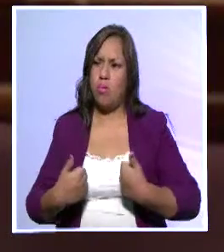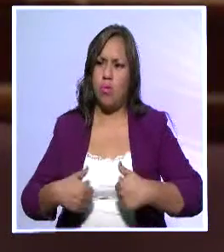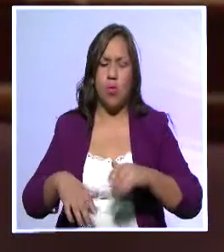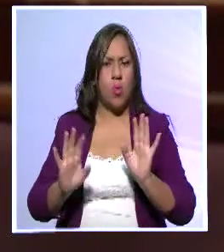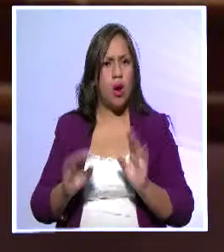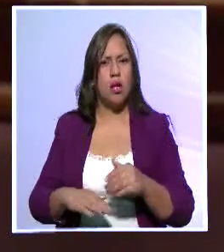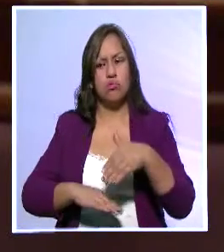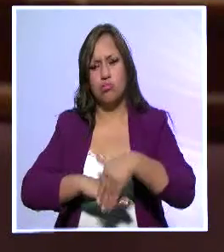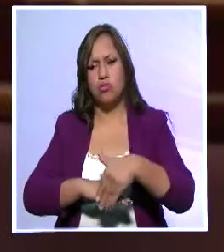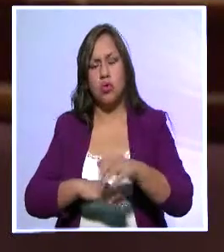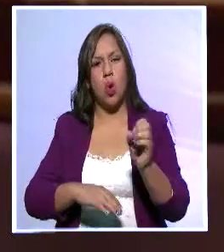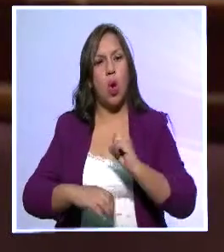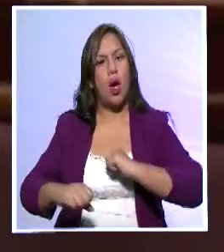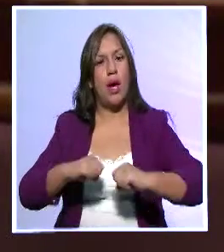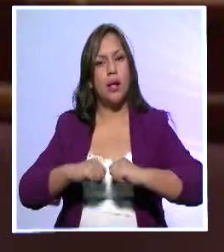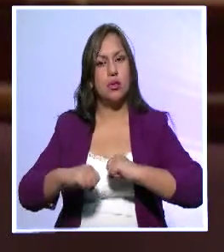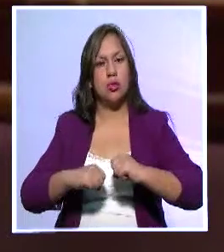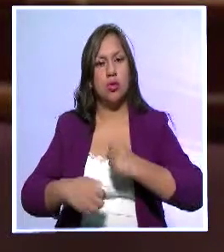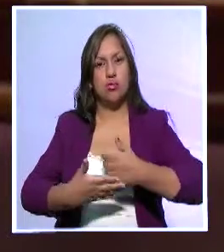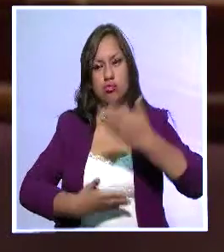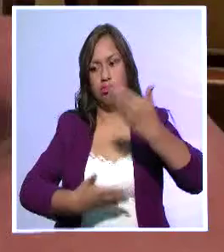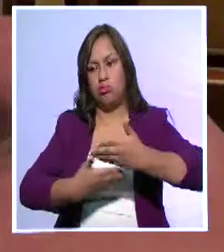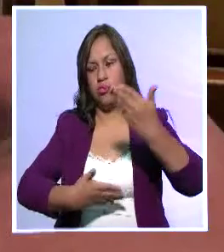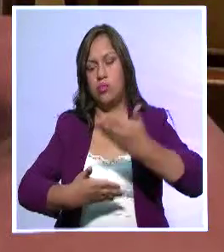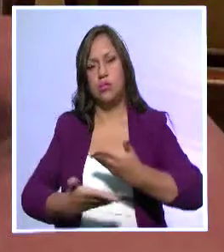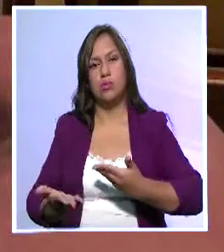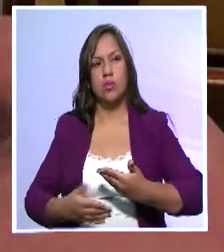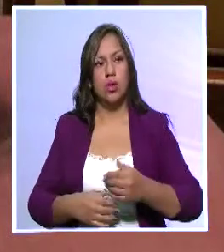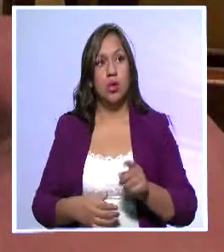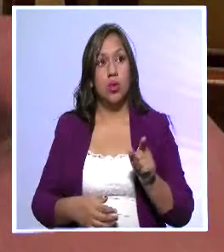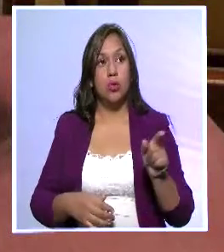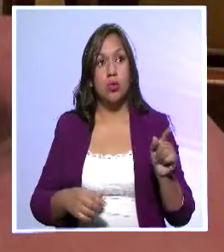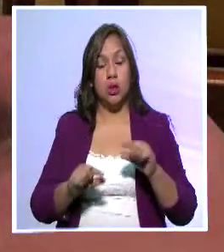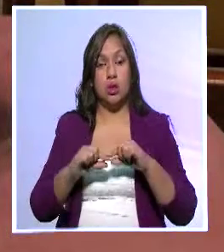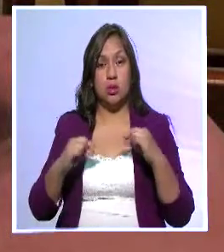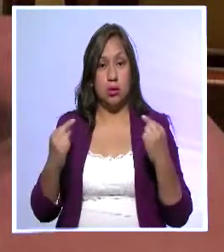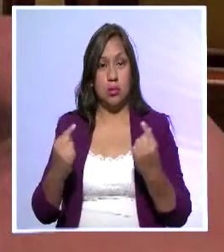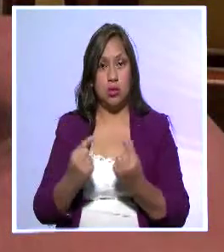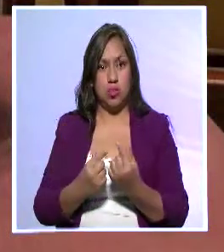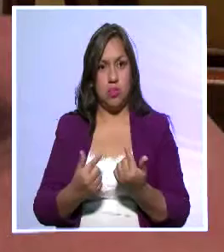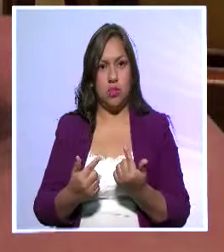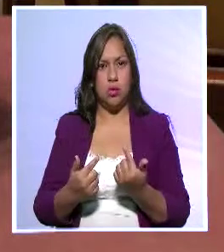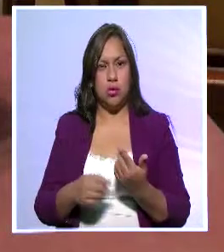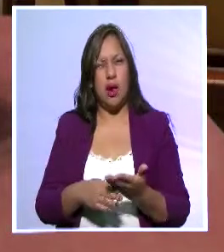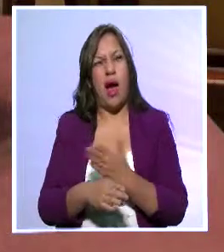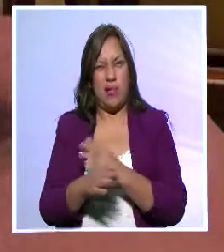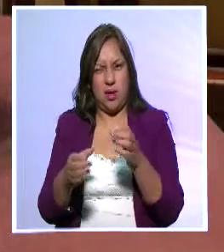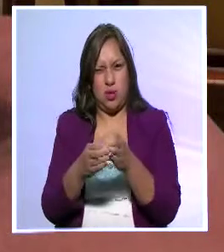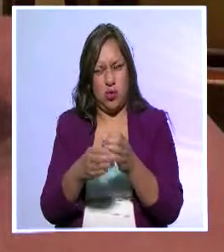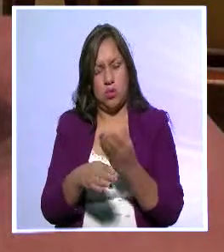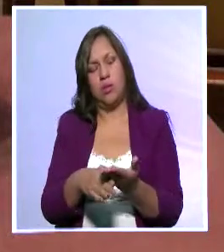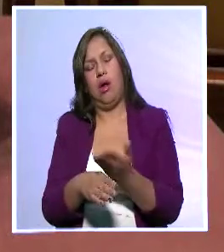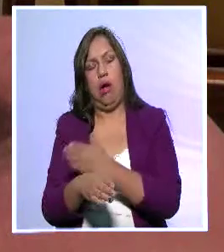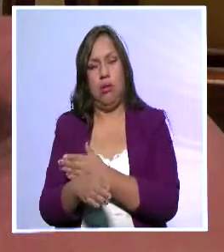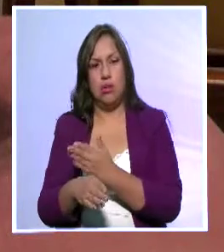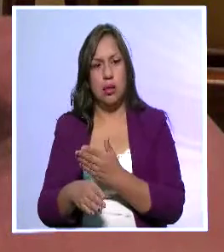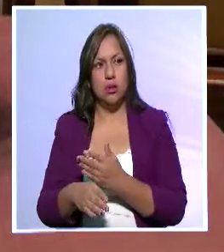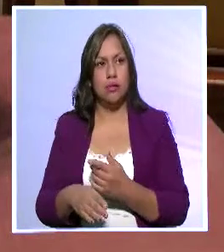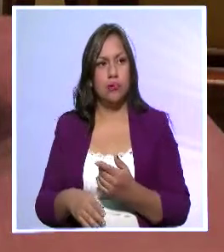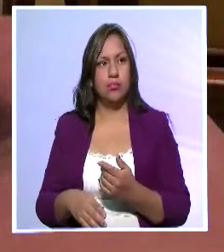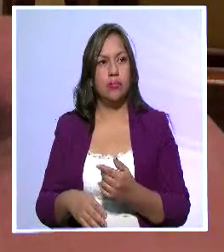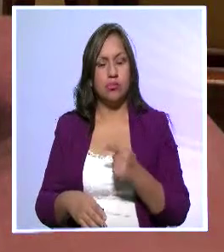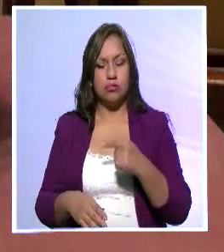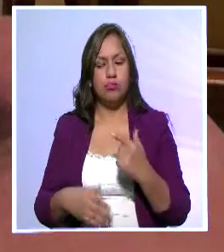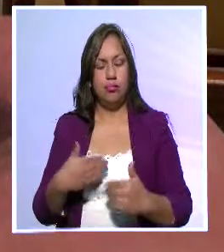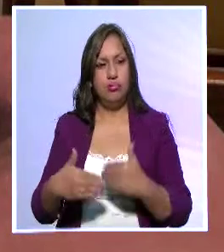de archivo o de gestión documental. Ustedes como agrupación, bueno, antes de ya convertirse en una asociación informal o al menos están